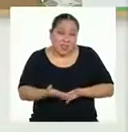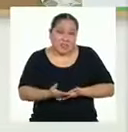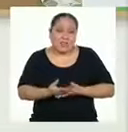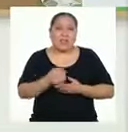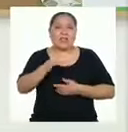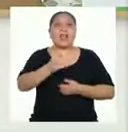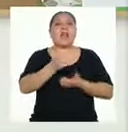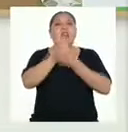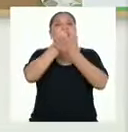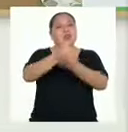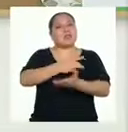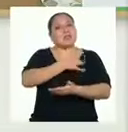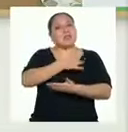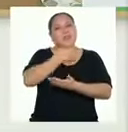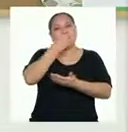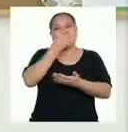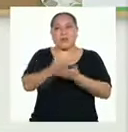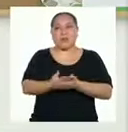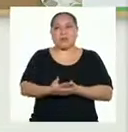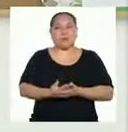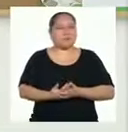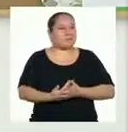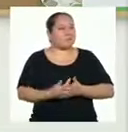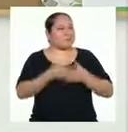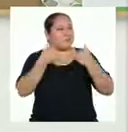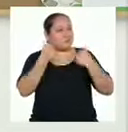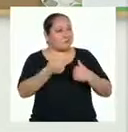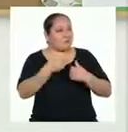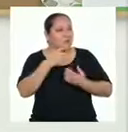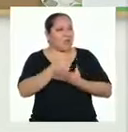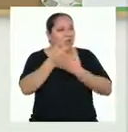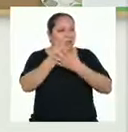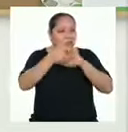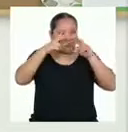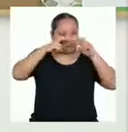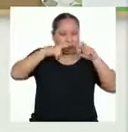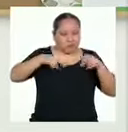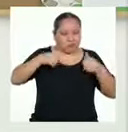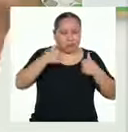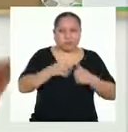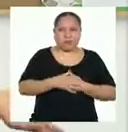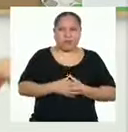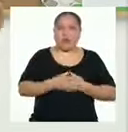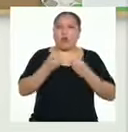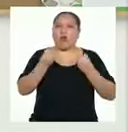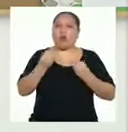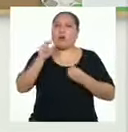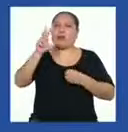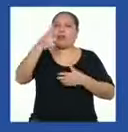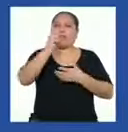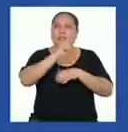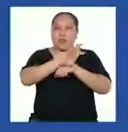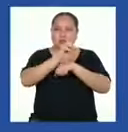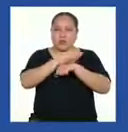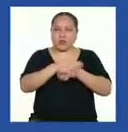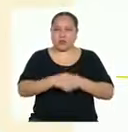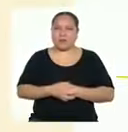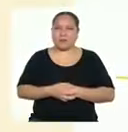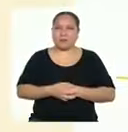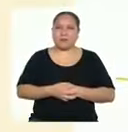Suena muy bien, Yanira. Parece que ha servido de mucho la revisión. ¿Cómo está tu tercera recomendación?